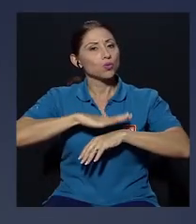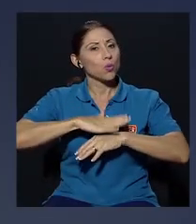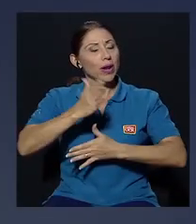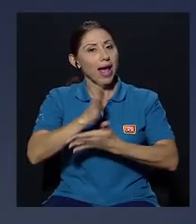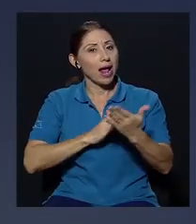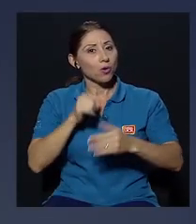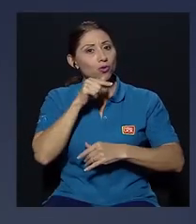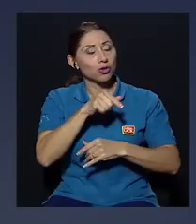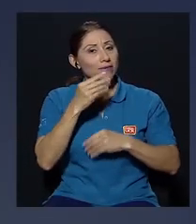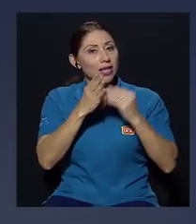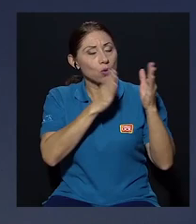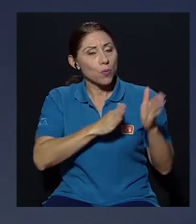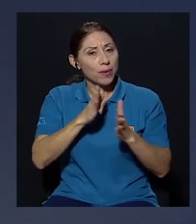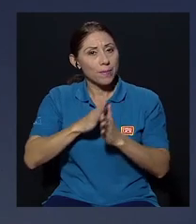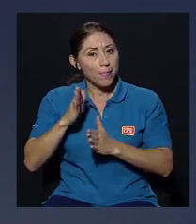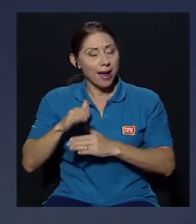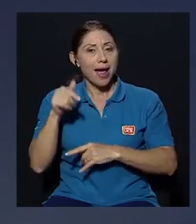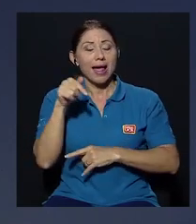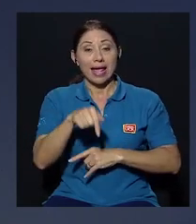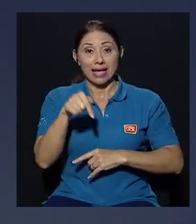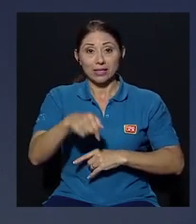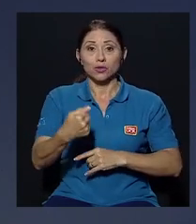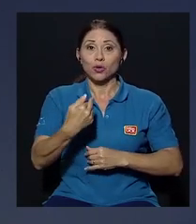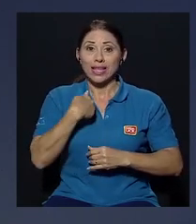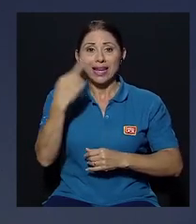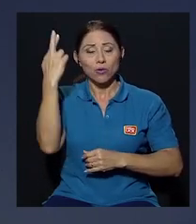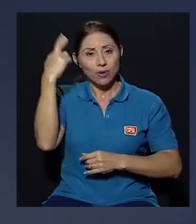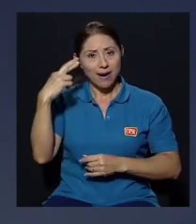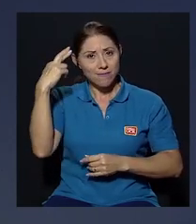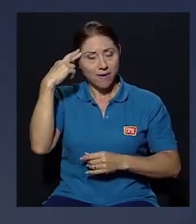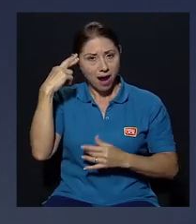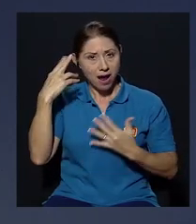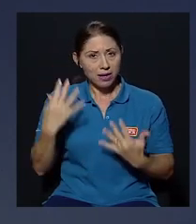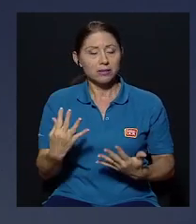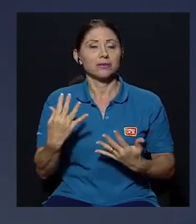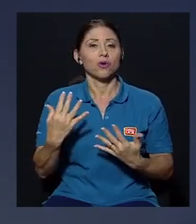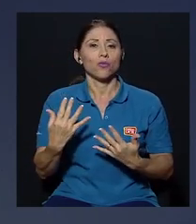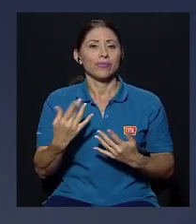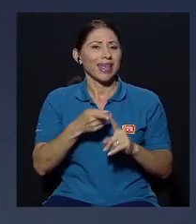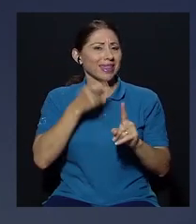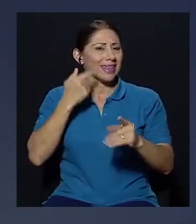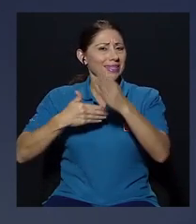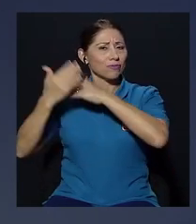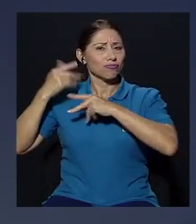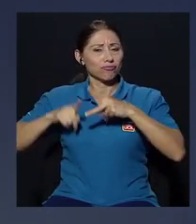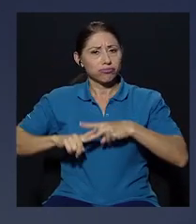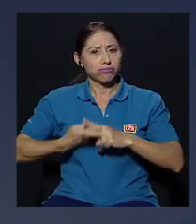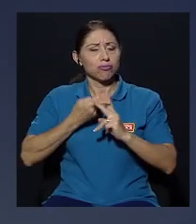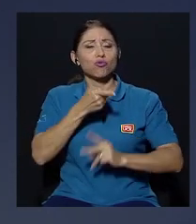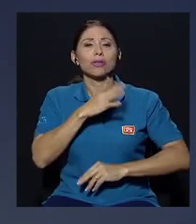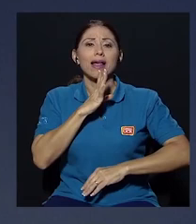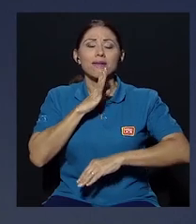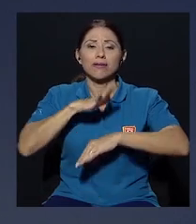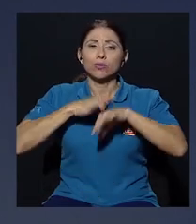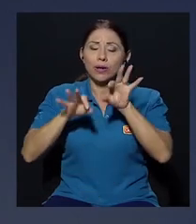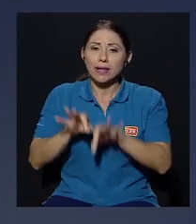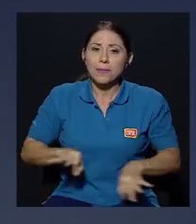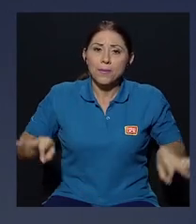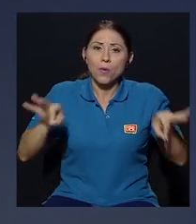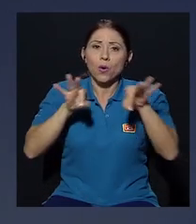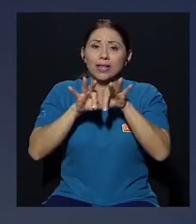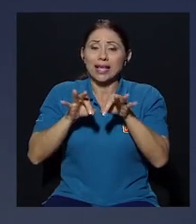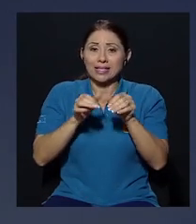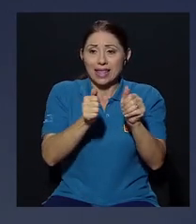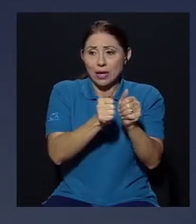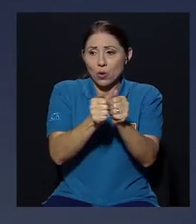sobre algo que usted ha venido propagando inclusive esto tiene una razón de ser casi de sus inicios donde usted hablaba de la importancia de la